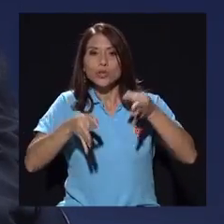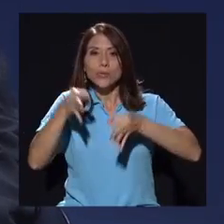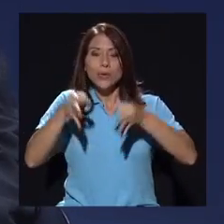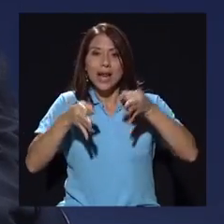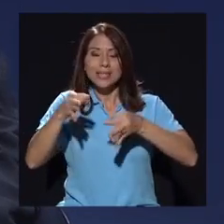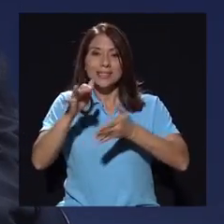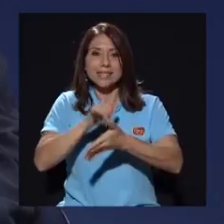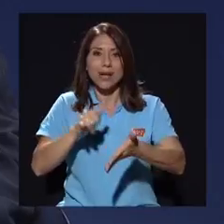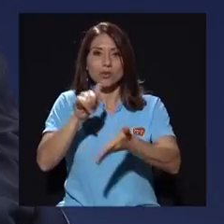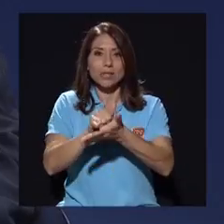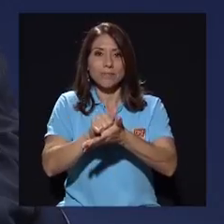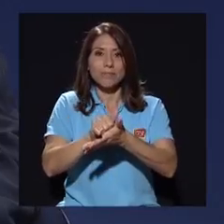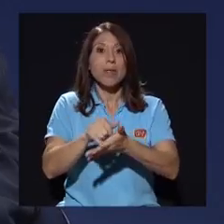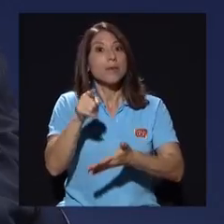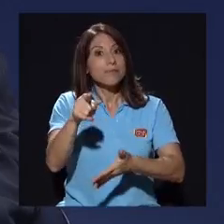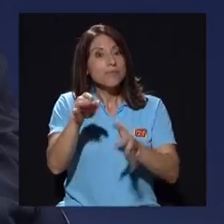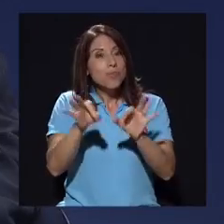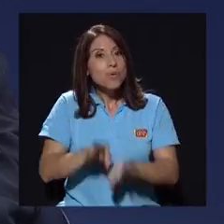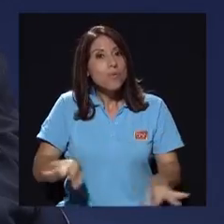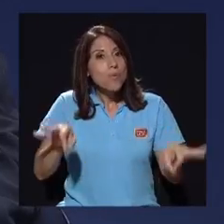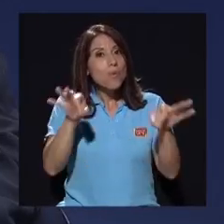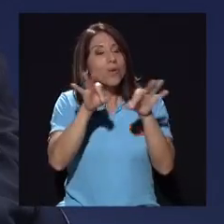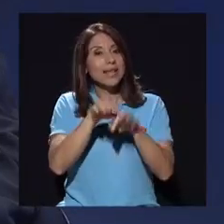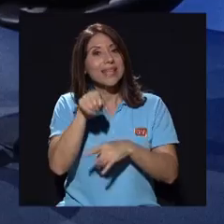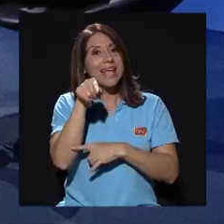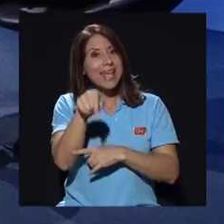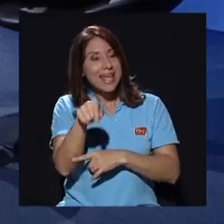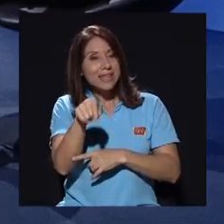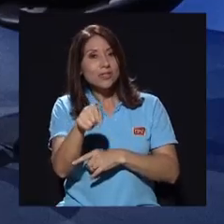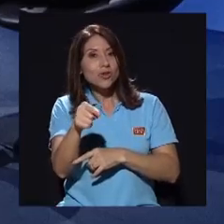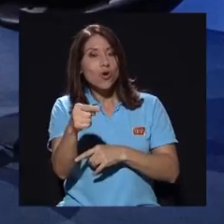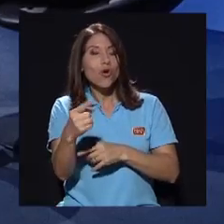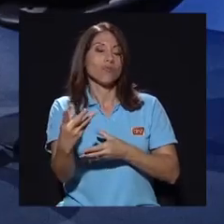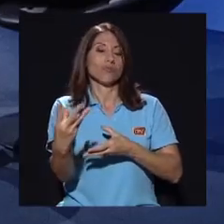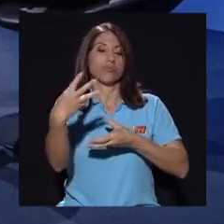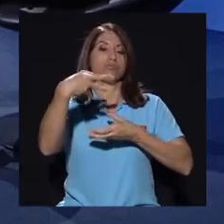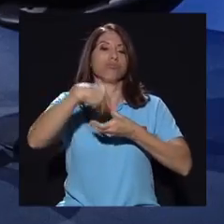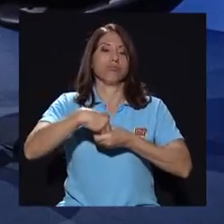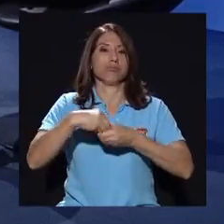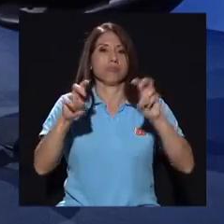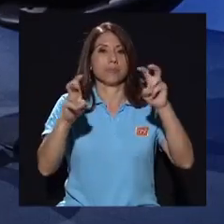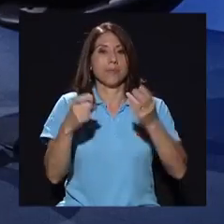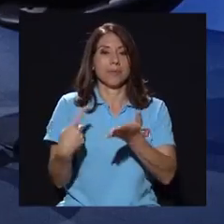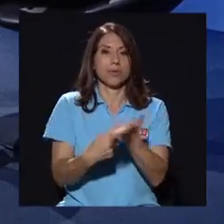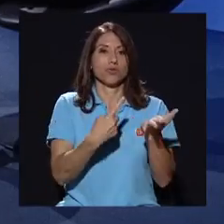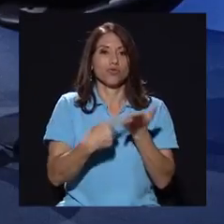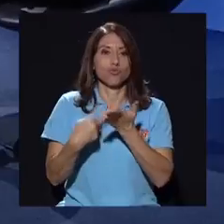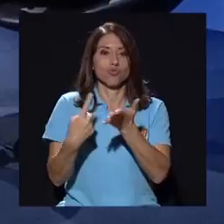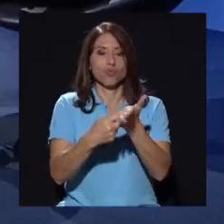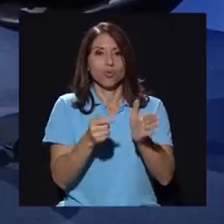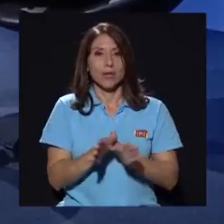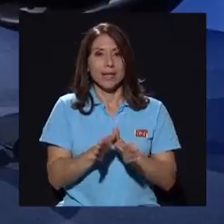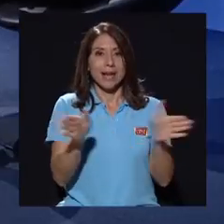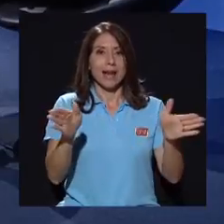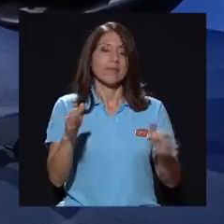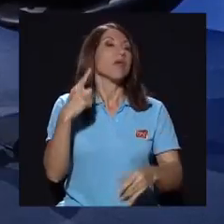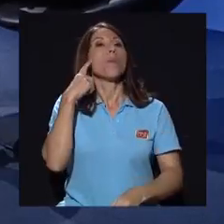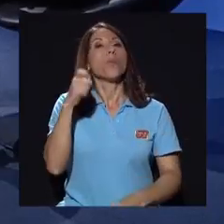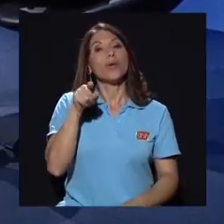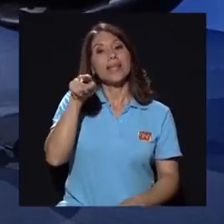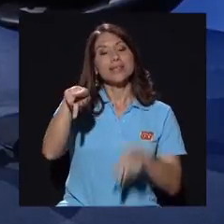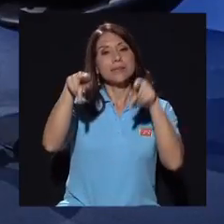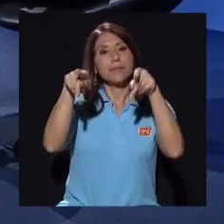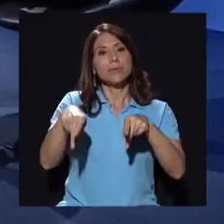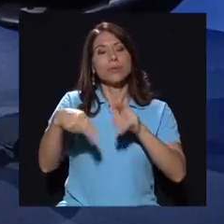Entonces, si ustedes ven, era muy importante poner eso en particular dentro de la discusión general, porque estamos hablando de